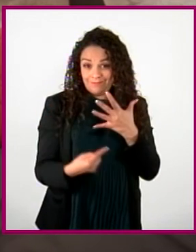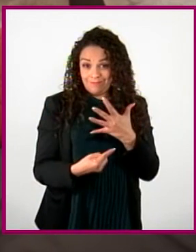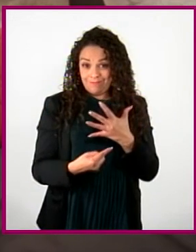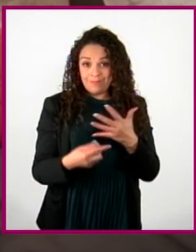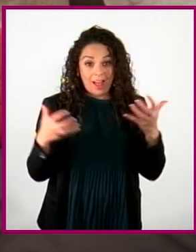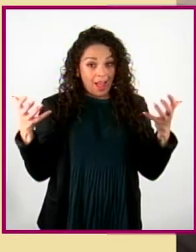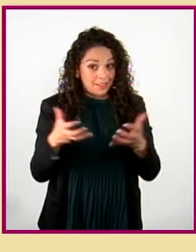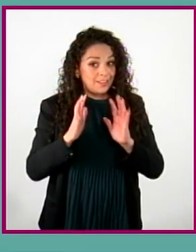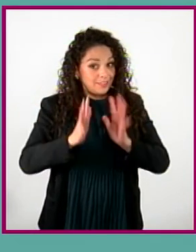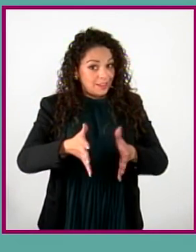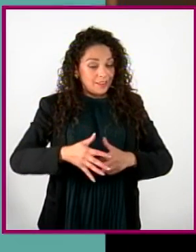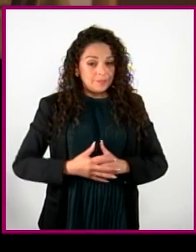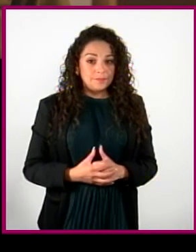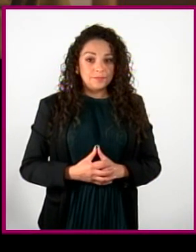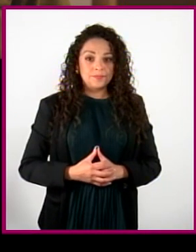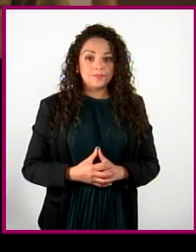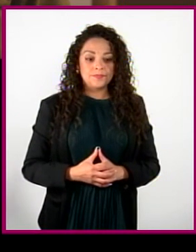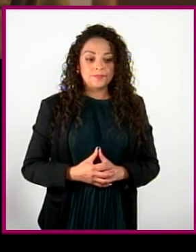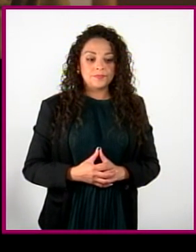¡Ya!